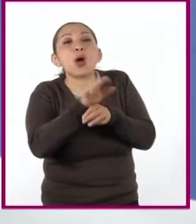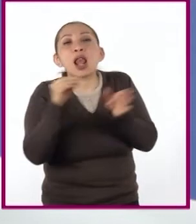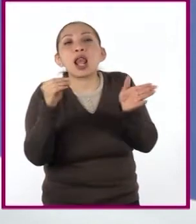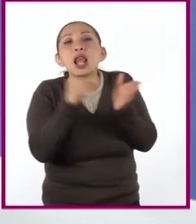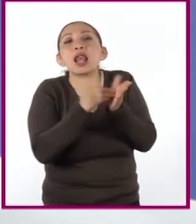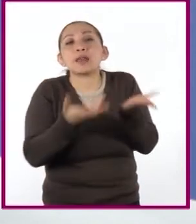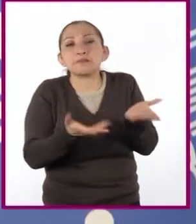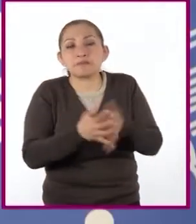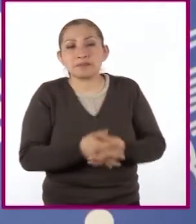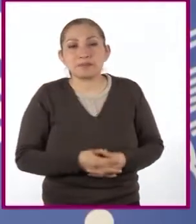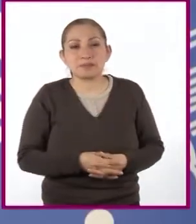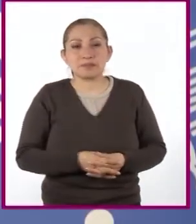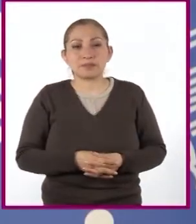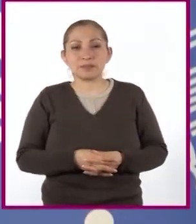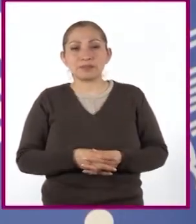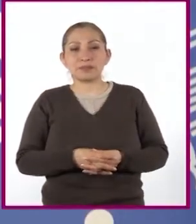investigación.